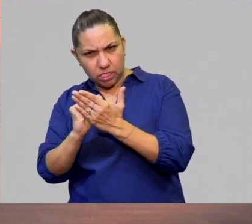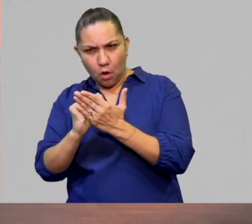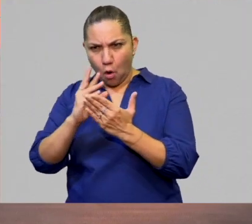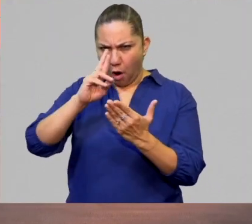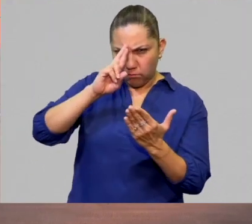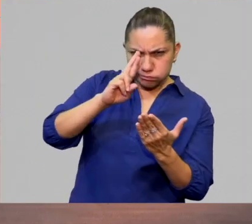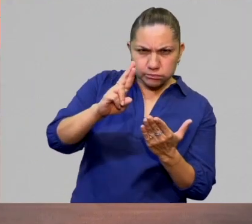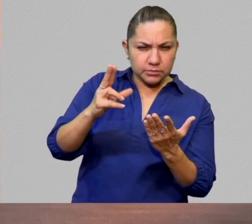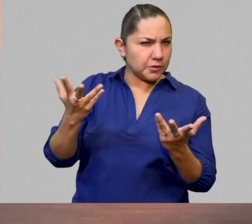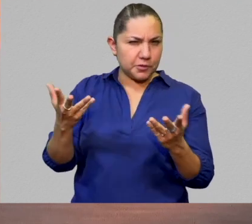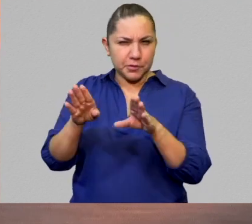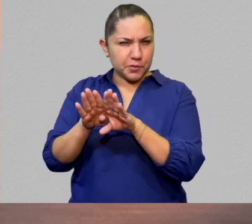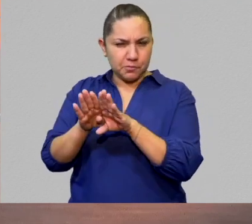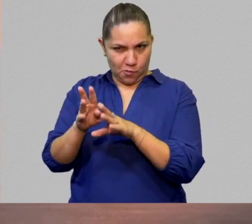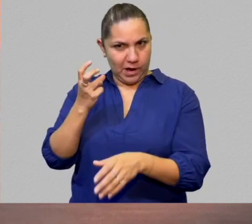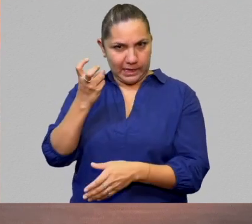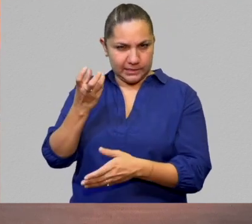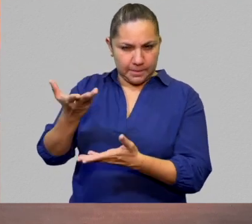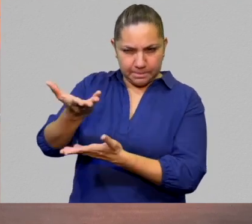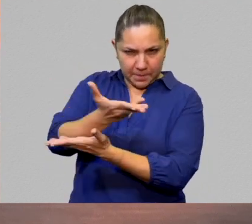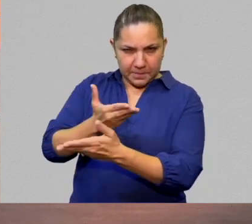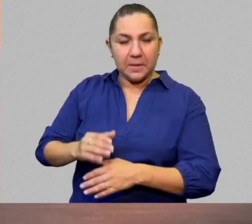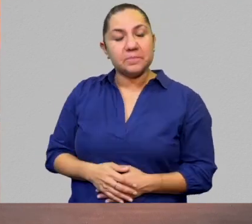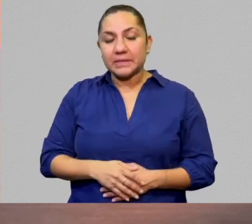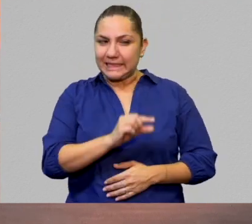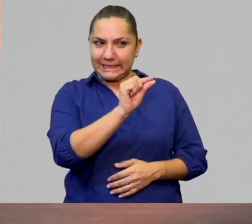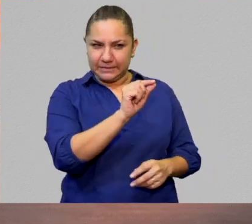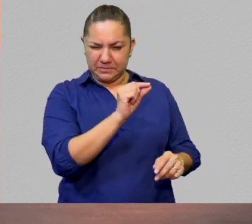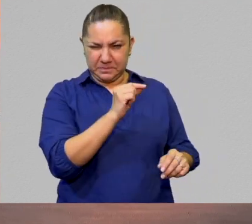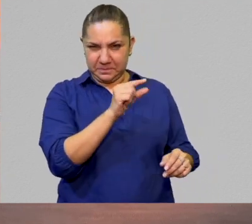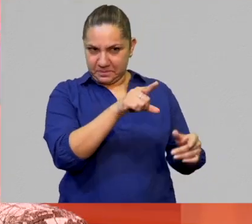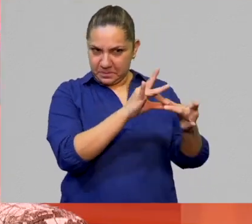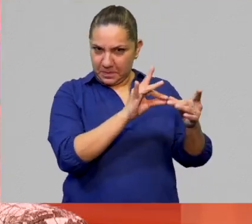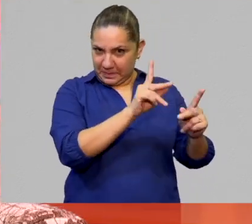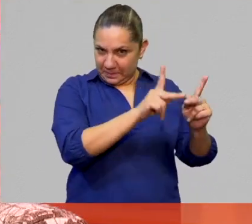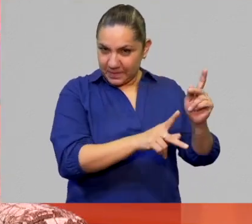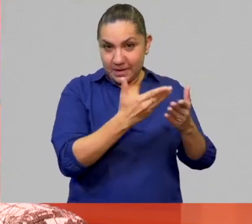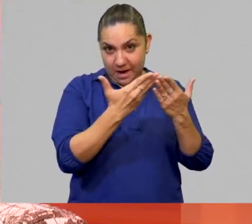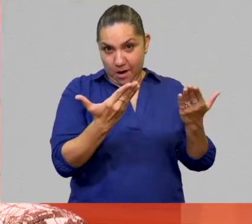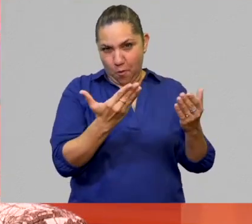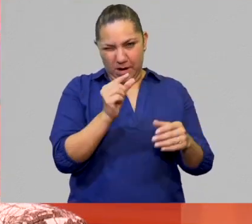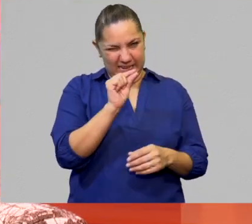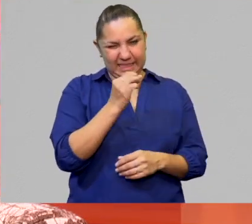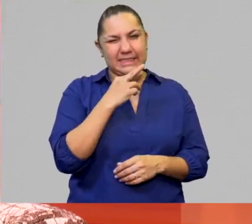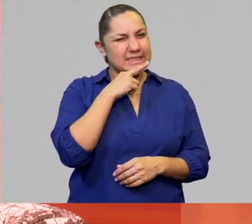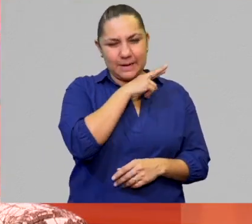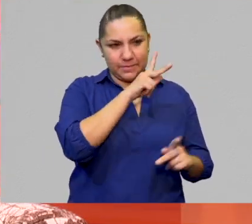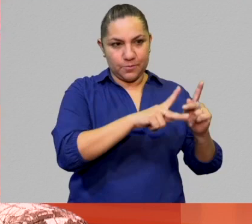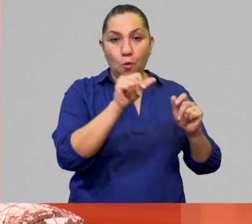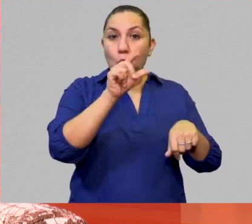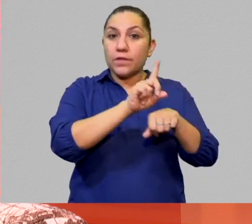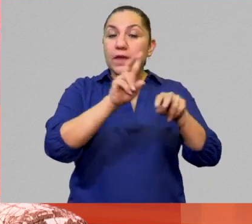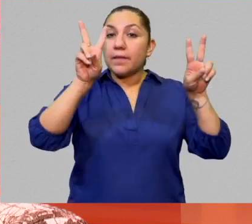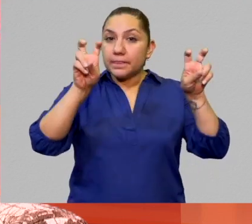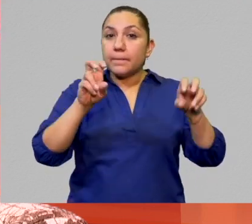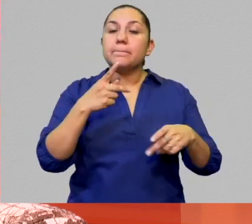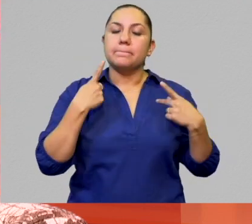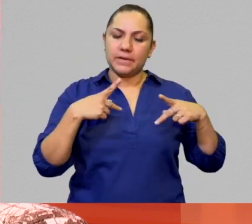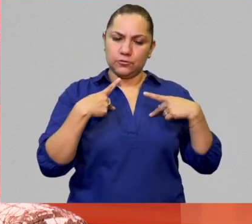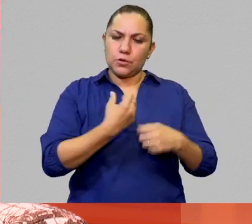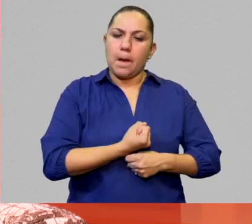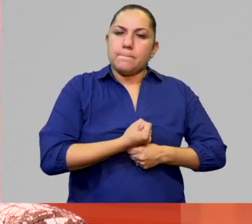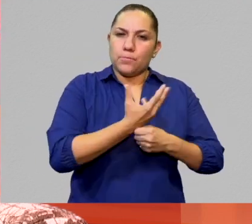playa de muy grandes. Te voy a tener que interrumpir porque nos vamos a una breve pausa, pero es breve. Estamos hablando sobre poetas